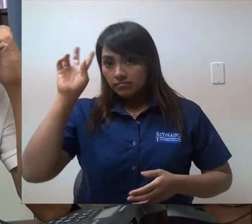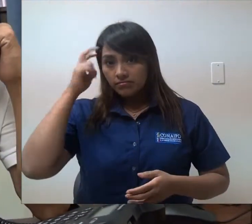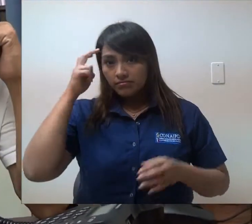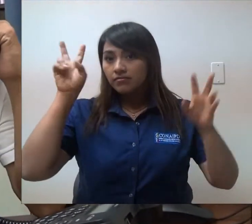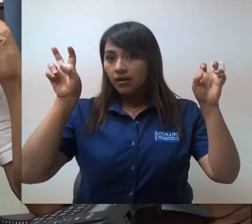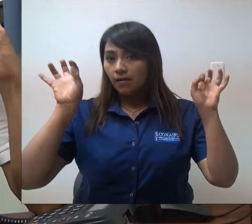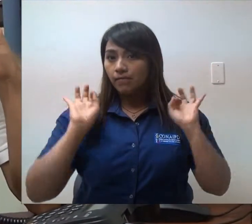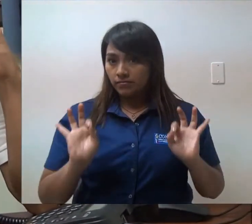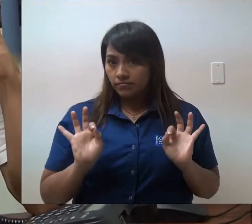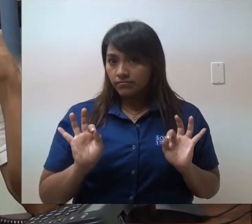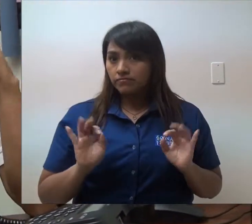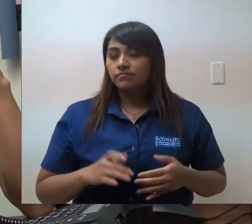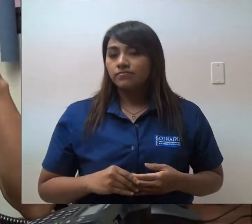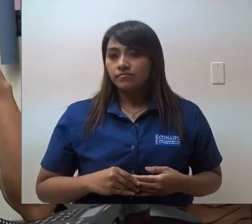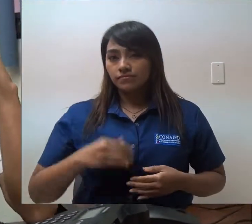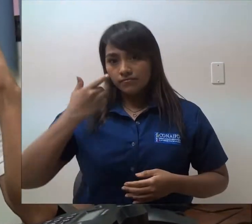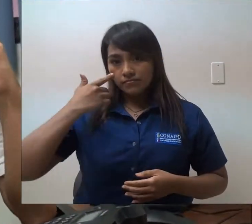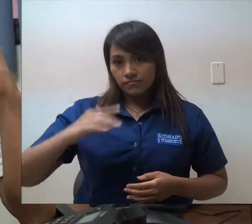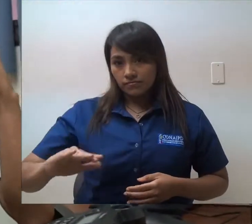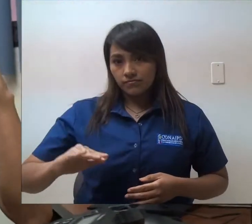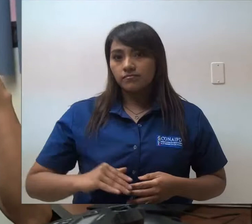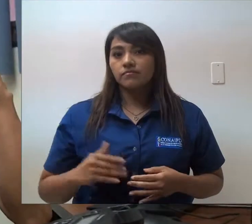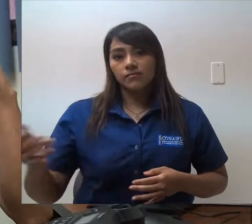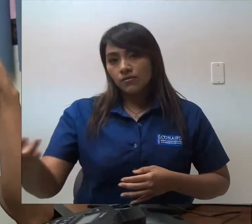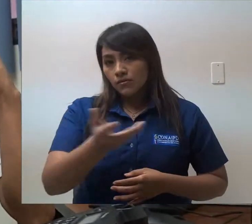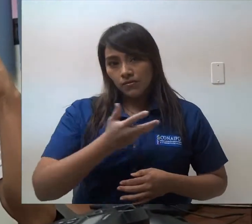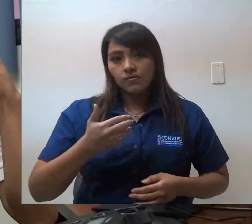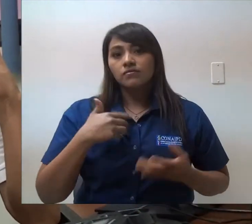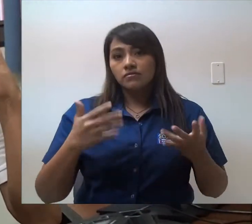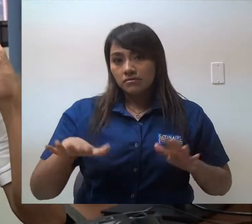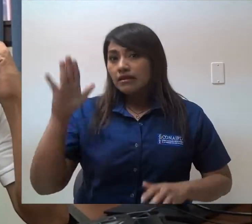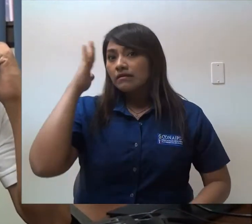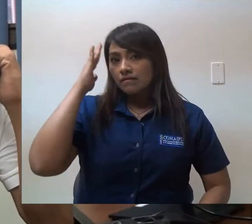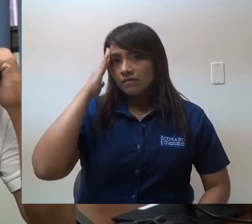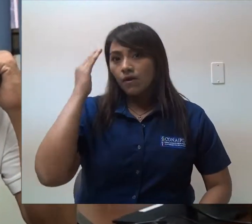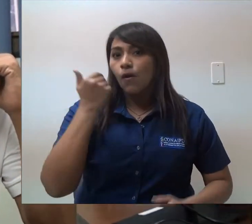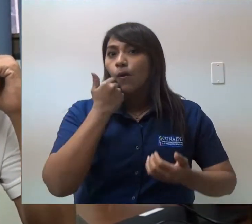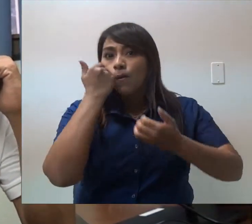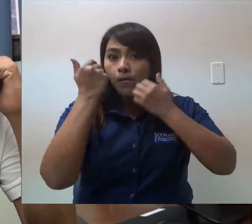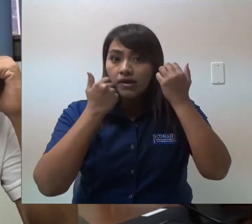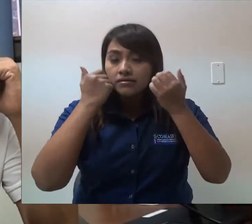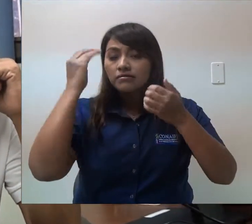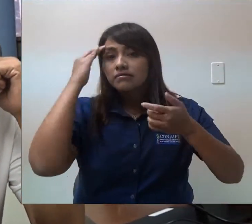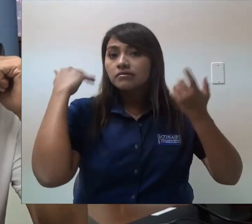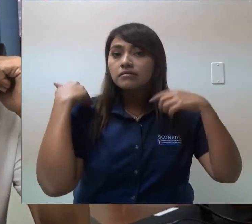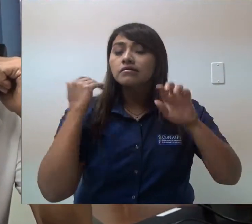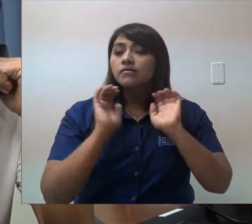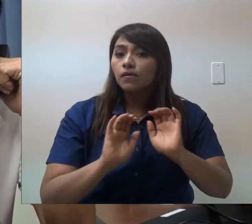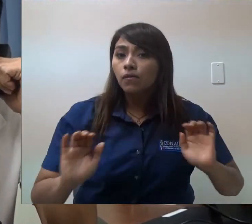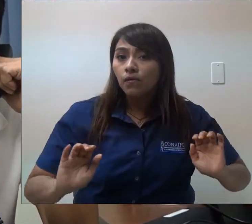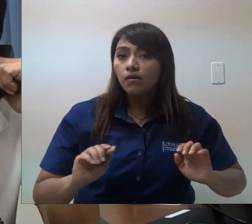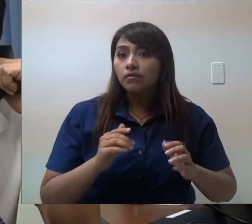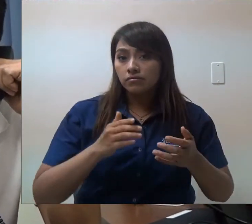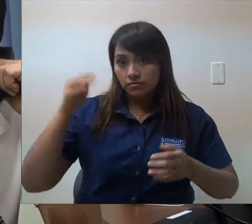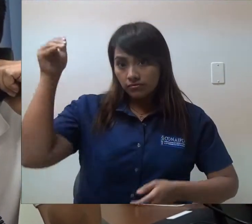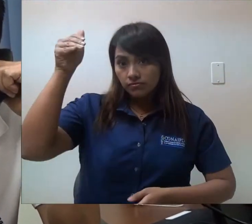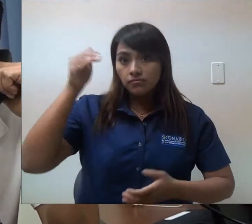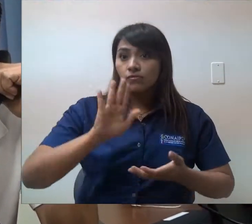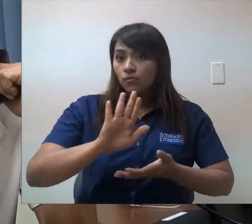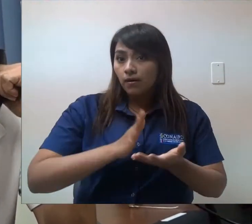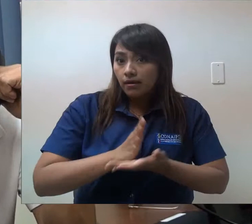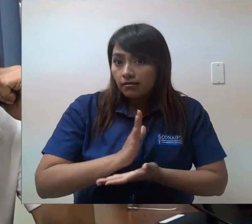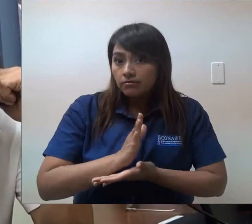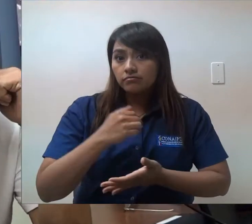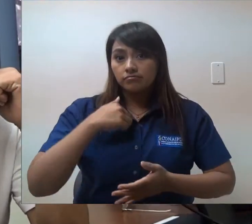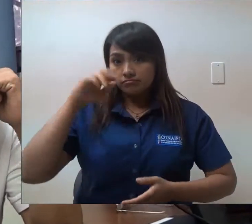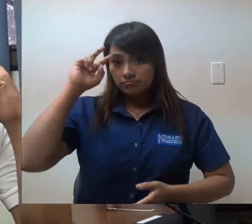derechos es más fácil abordar el tema en el caso, todos sabemos que los jóvenes, los niños y